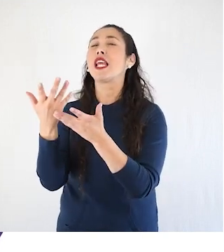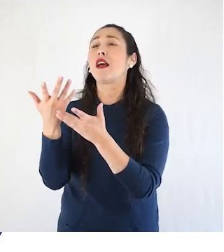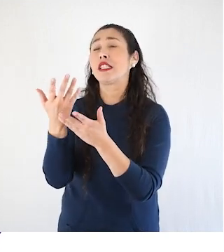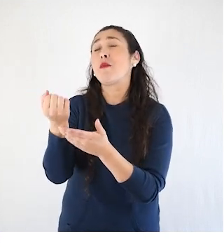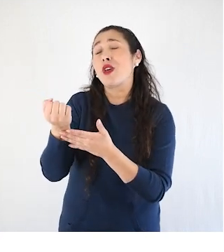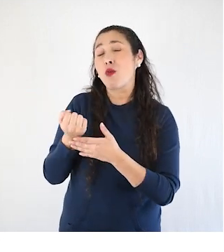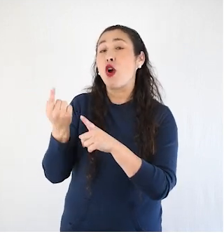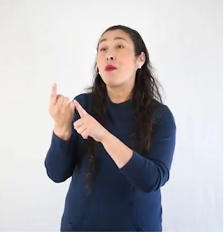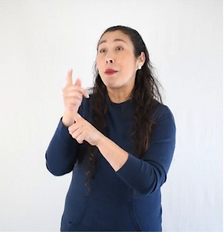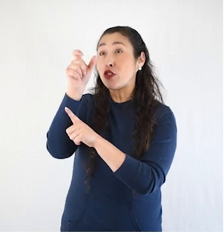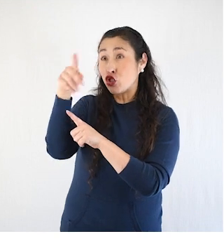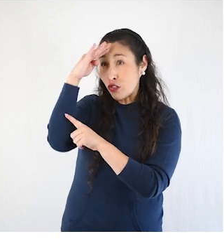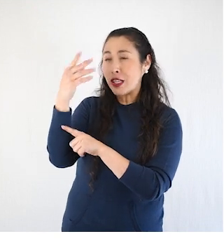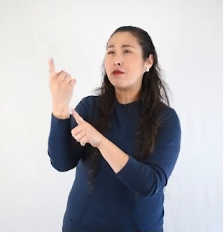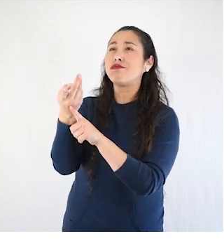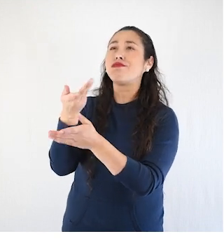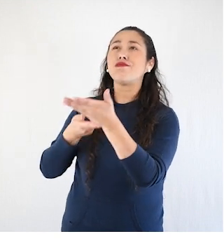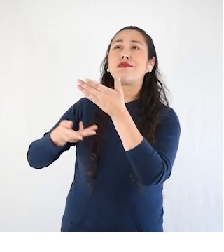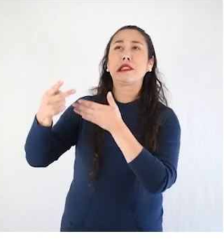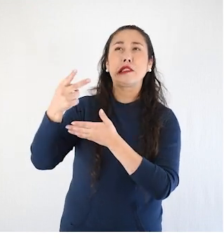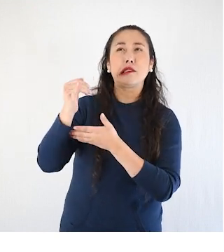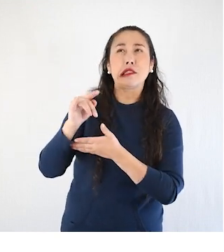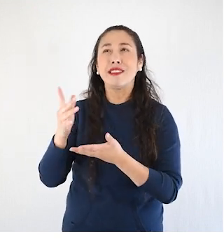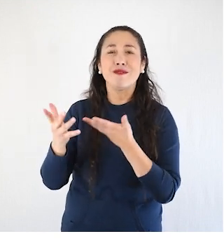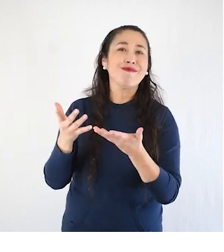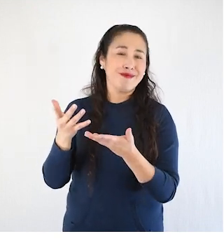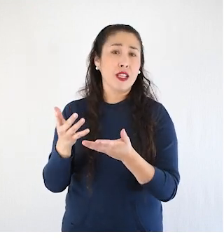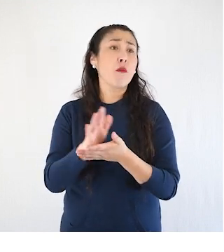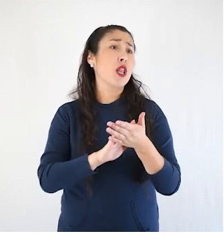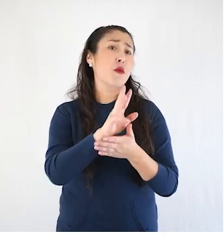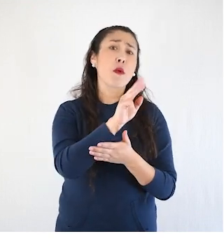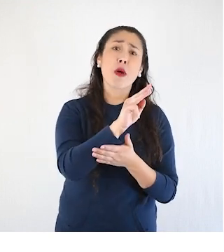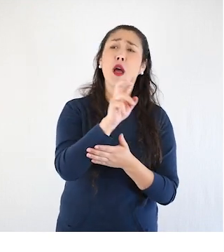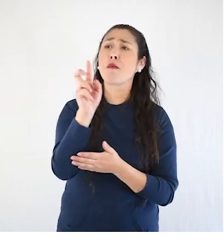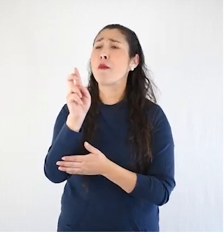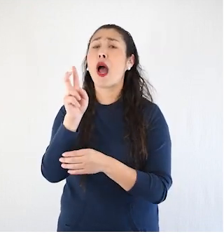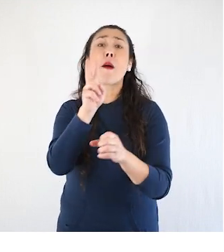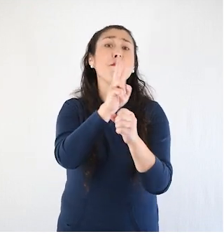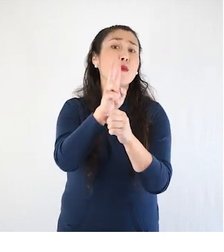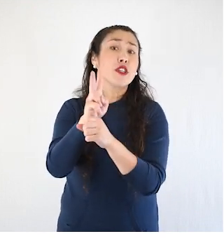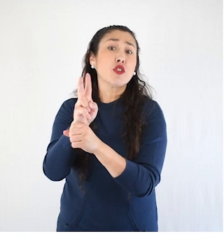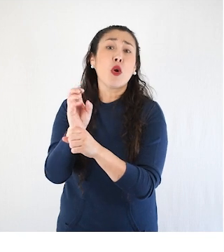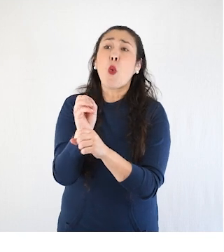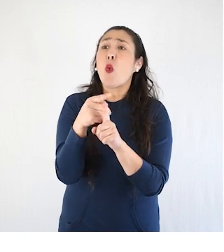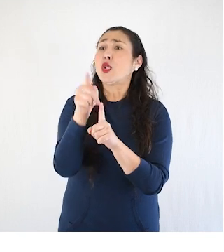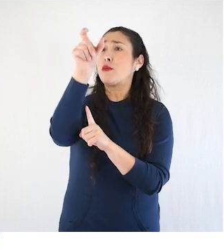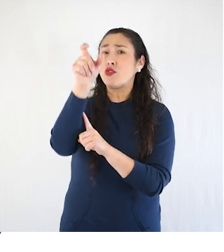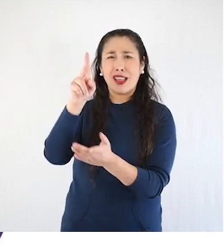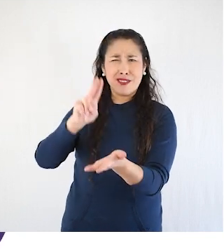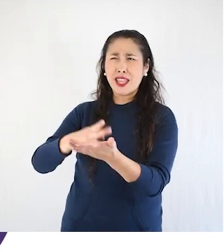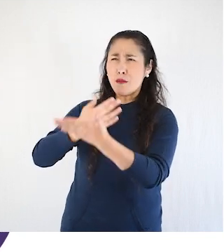podría hacerte muy útil conversarlo con alguna persona en quien confíes. Como tu padre o madre, tu profesor o